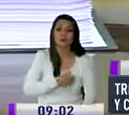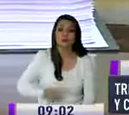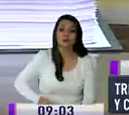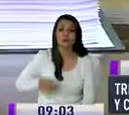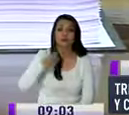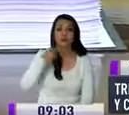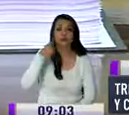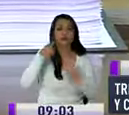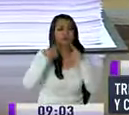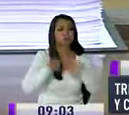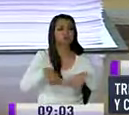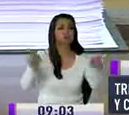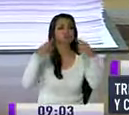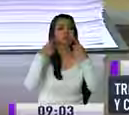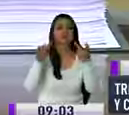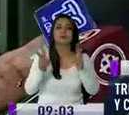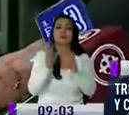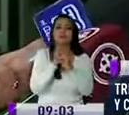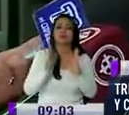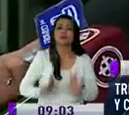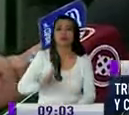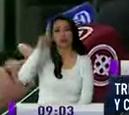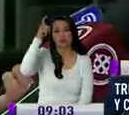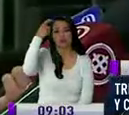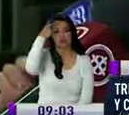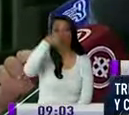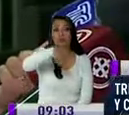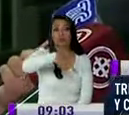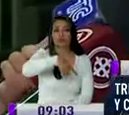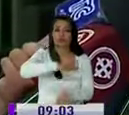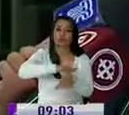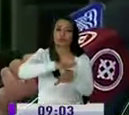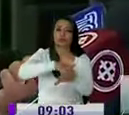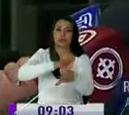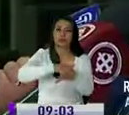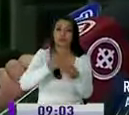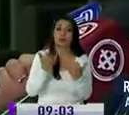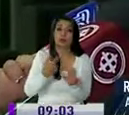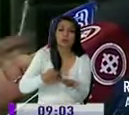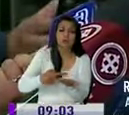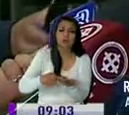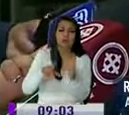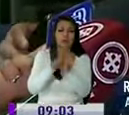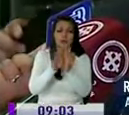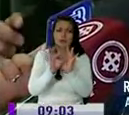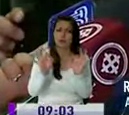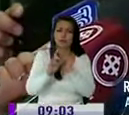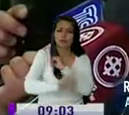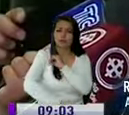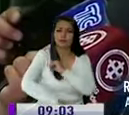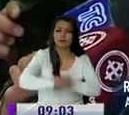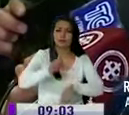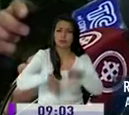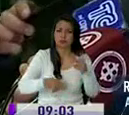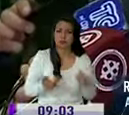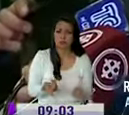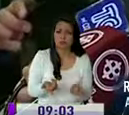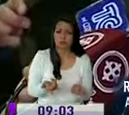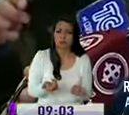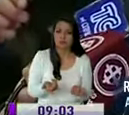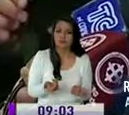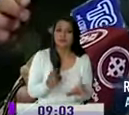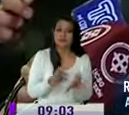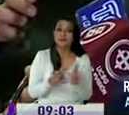Correa como de funcionarios del gobierno esto analizado desde cualquier arista del derecho no era punible hubo una